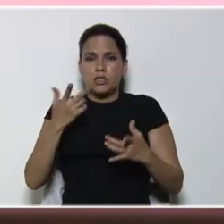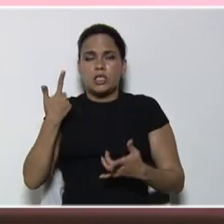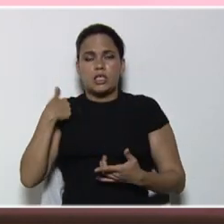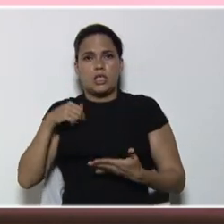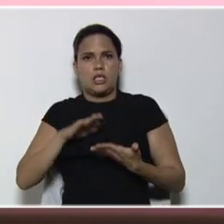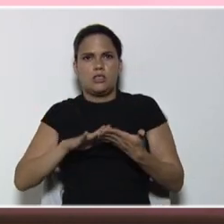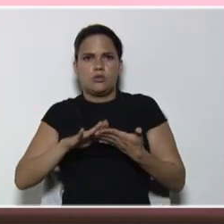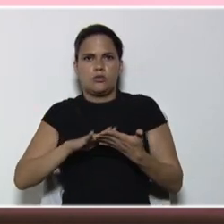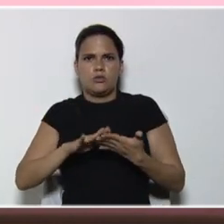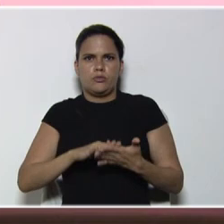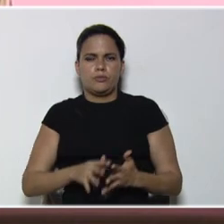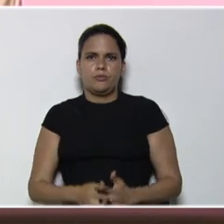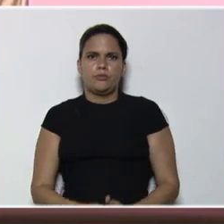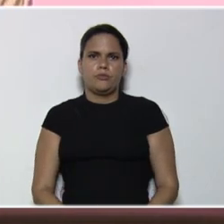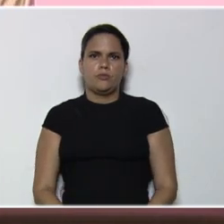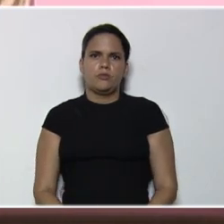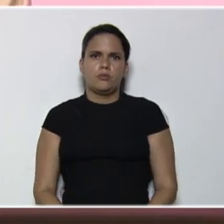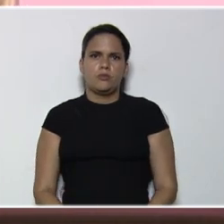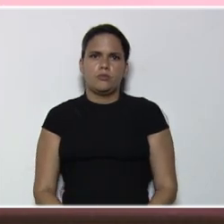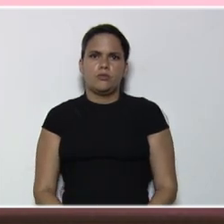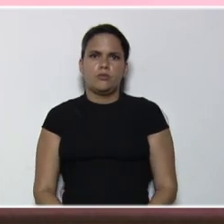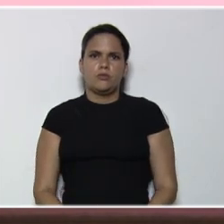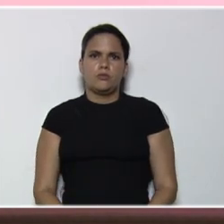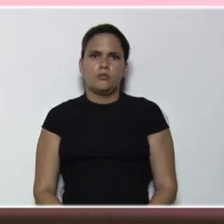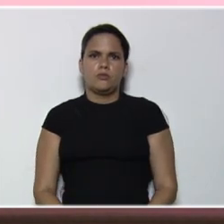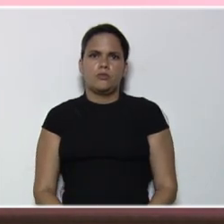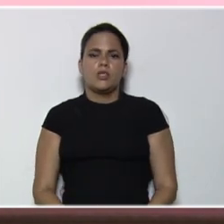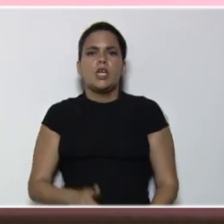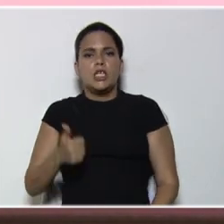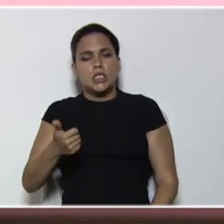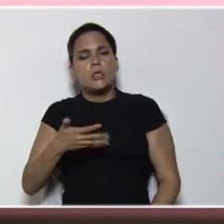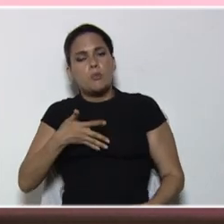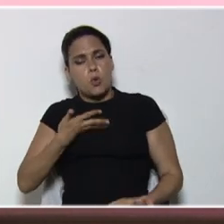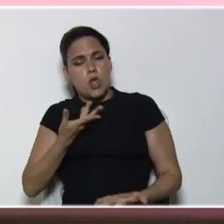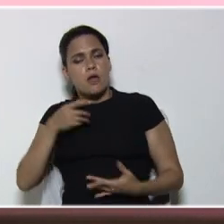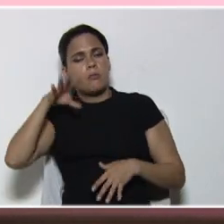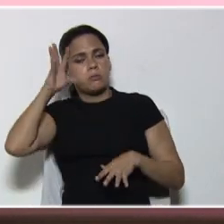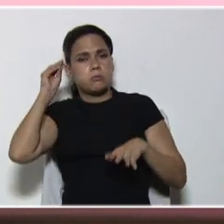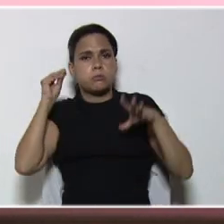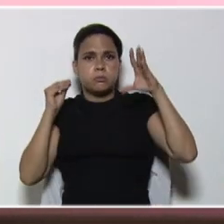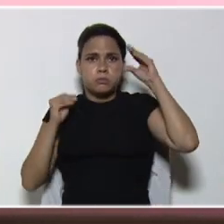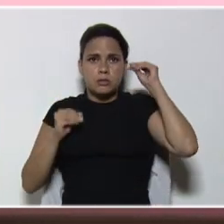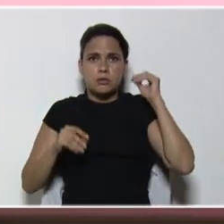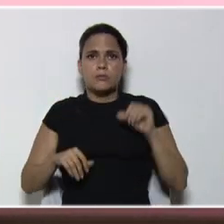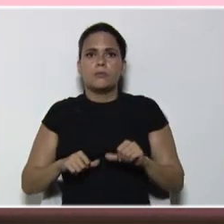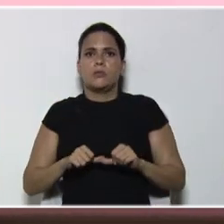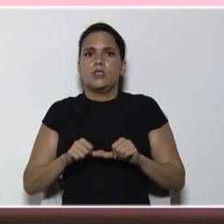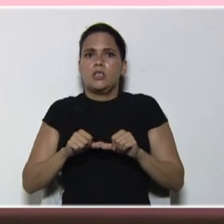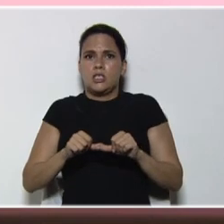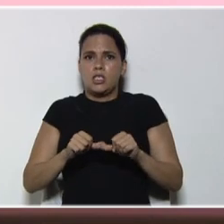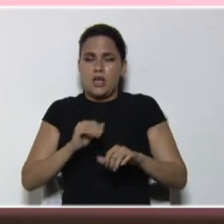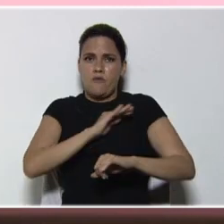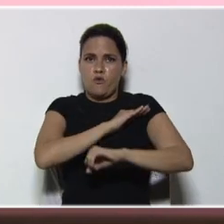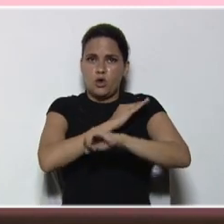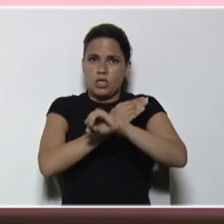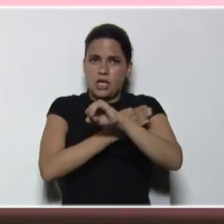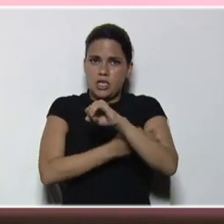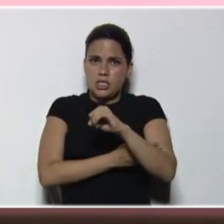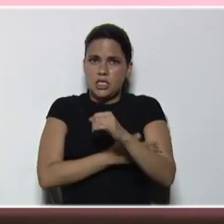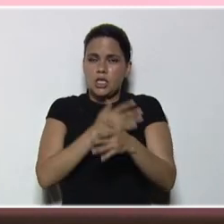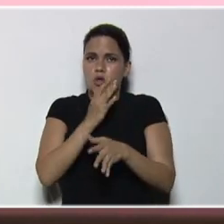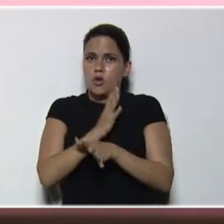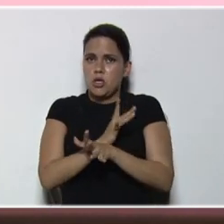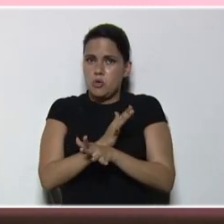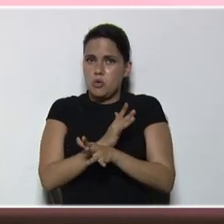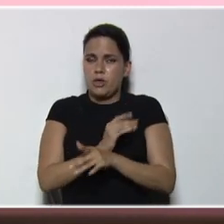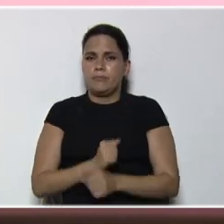respuestas, muy bien, y así, podemos aprender, seguir consolidando, el conocimiento, con los radicales, y a